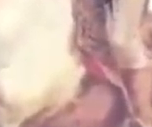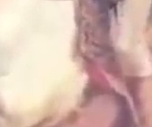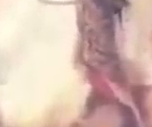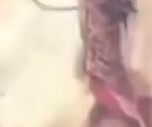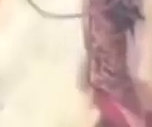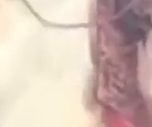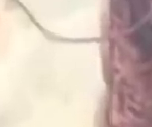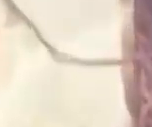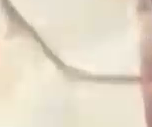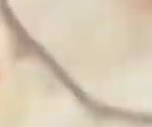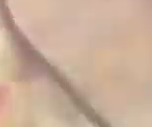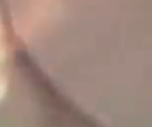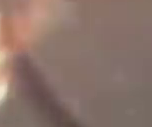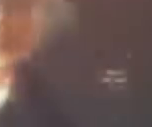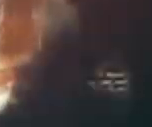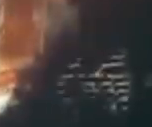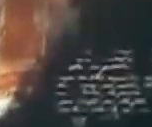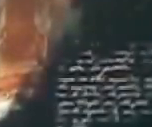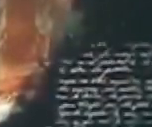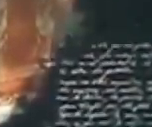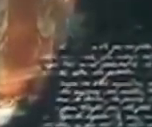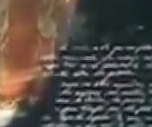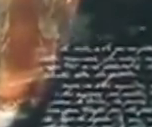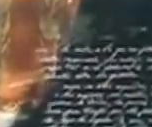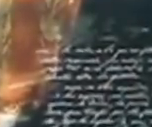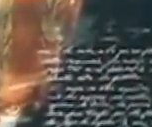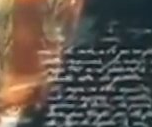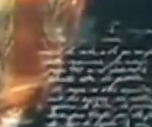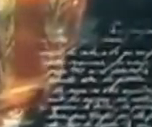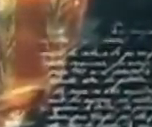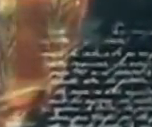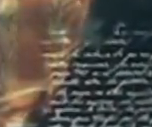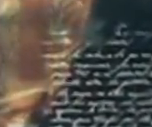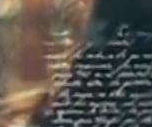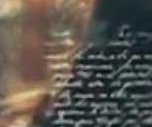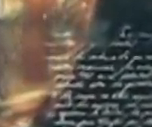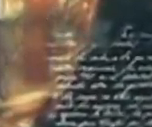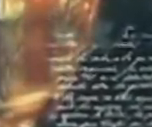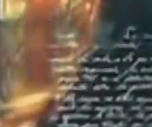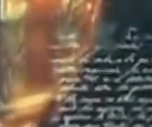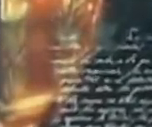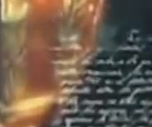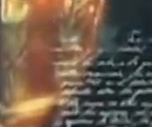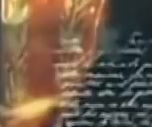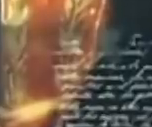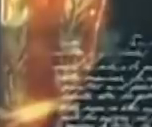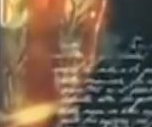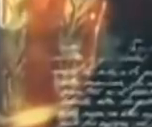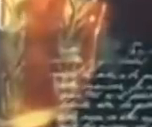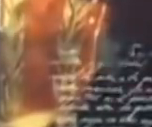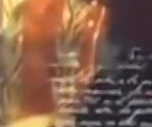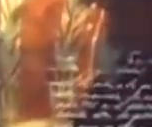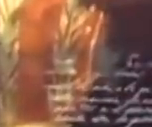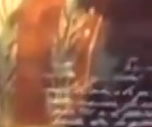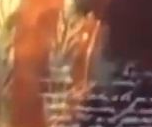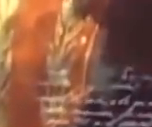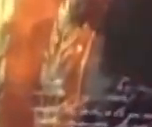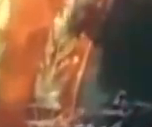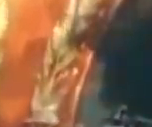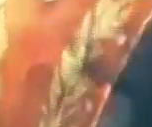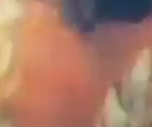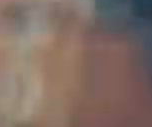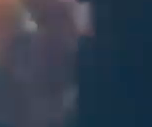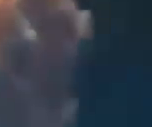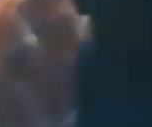soberanía nuestro país quiere paz quiere diálogo quiere progreso y quiere